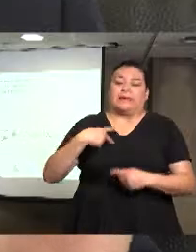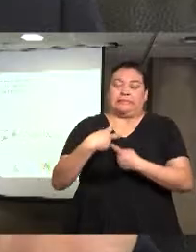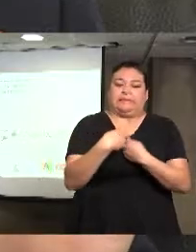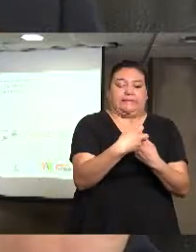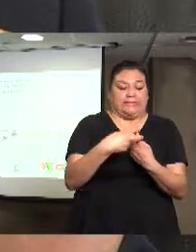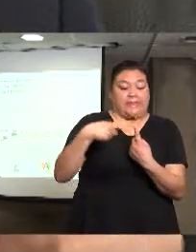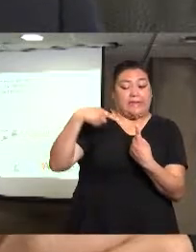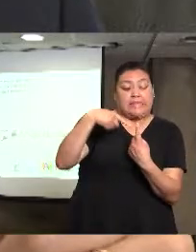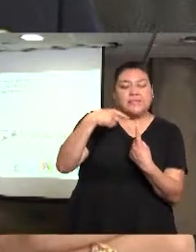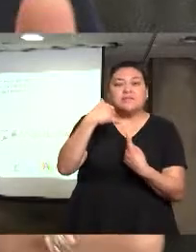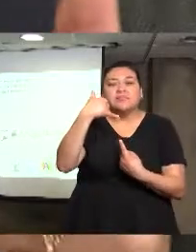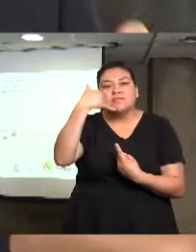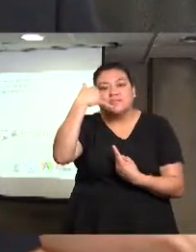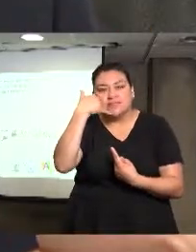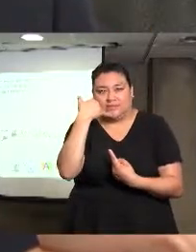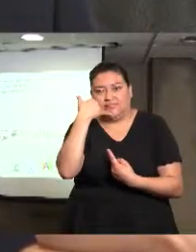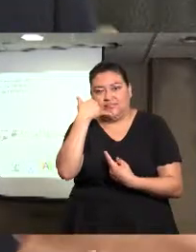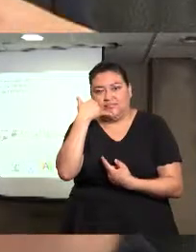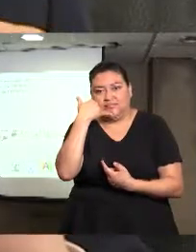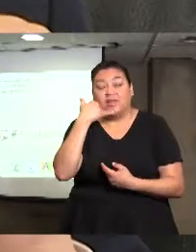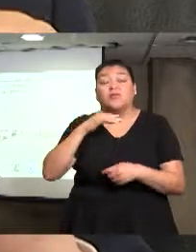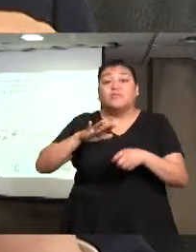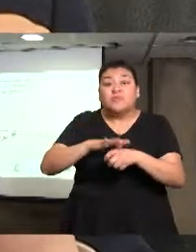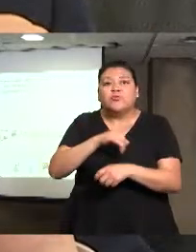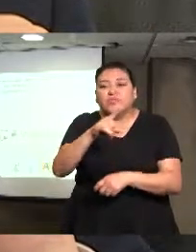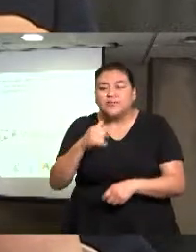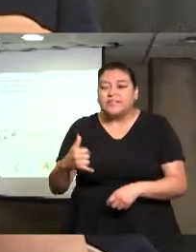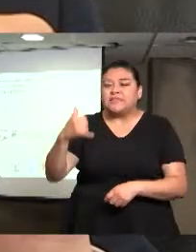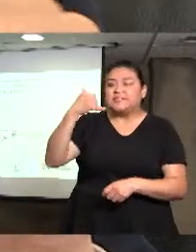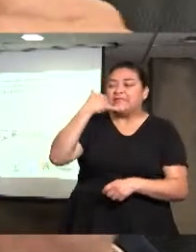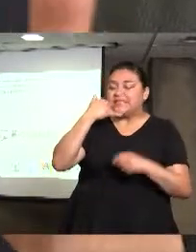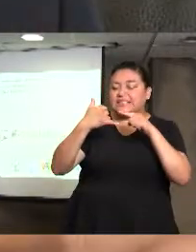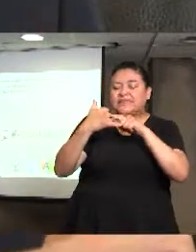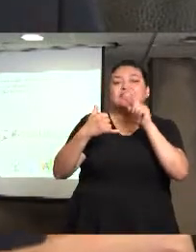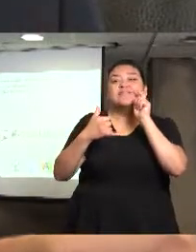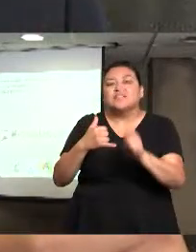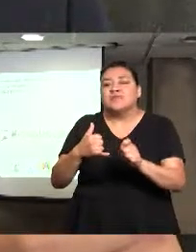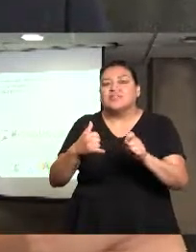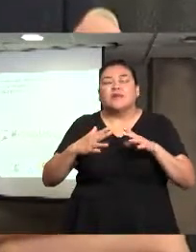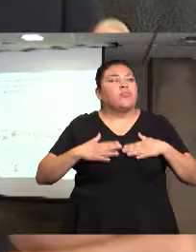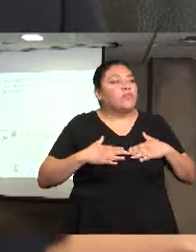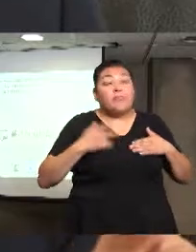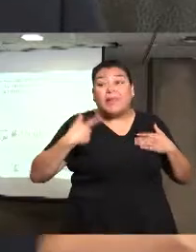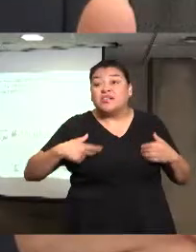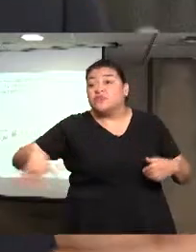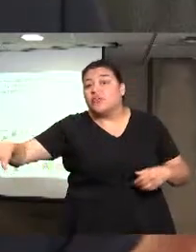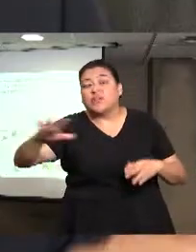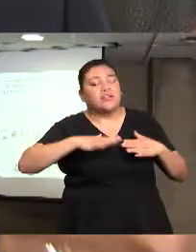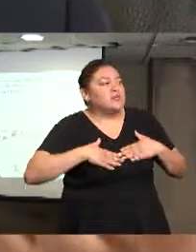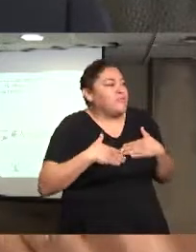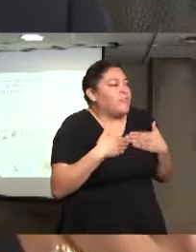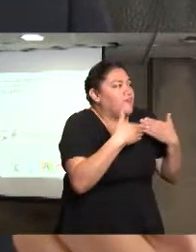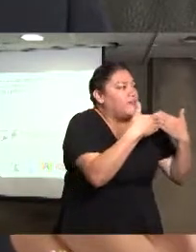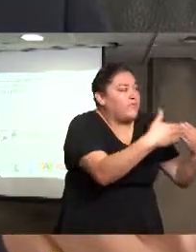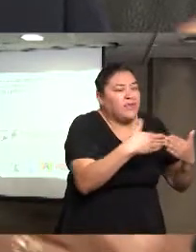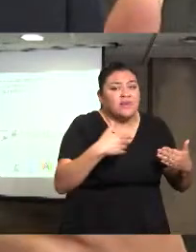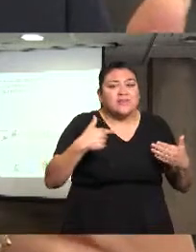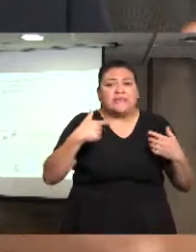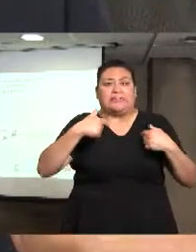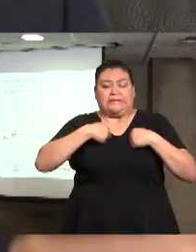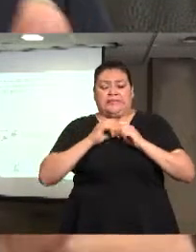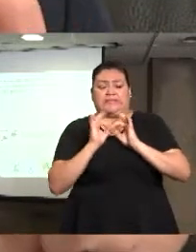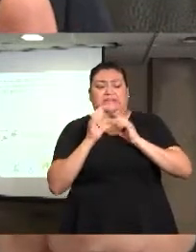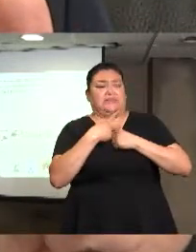un instrumento, confiable de la denuncia, un instrumento confiable, que está dando oportunidad, de que la víctima hable,